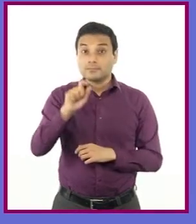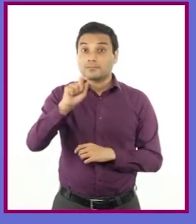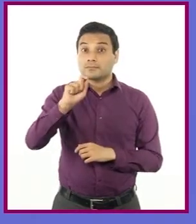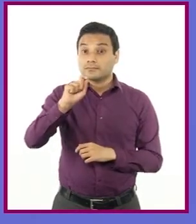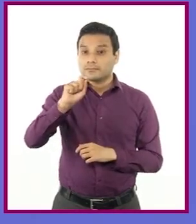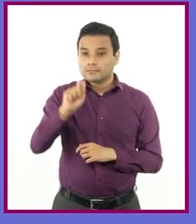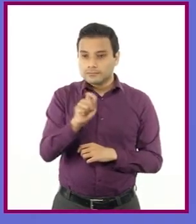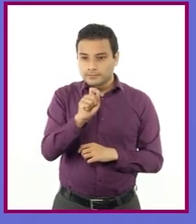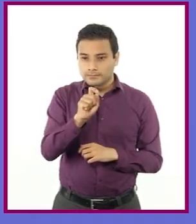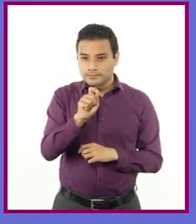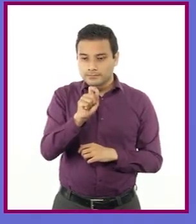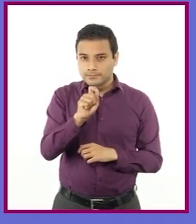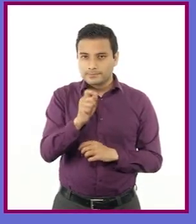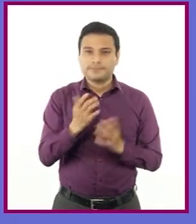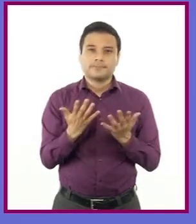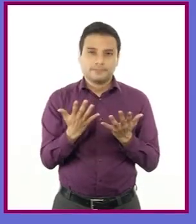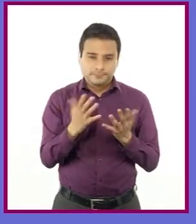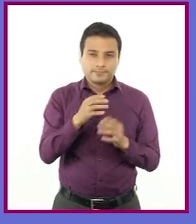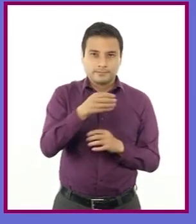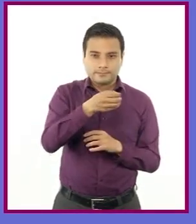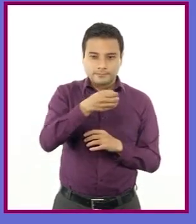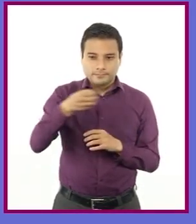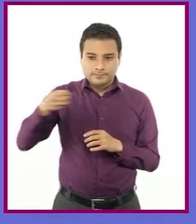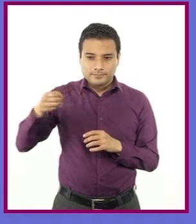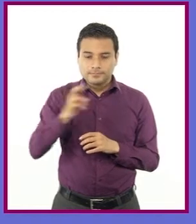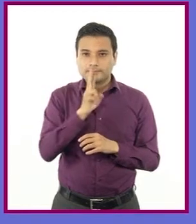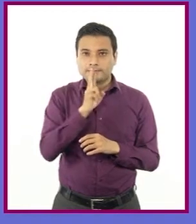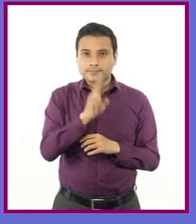con el fin de que el texto se entienda de la mejor manera.